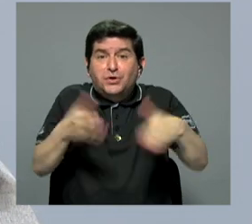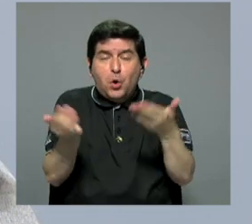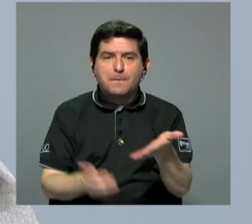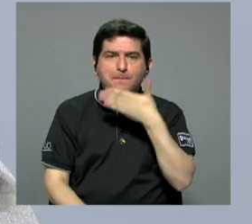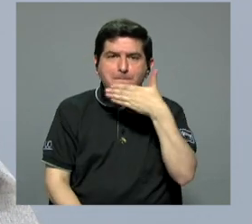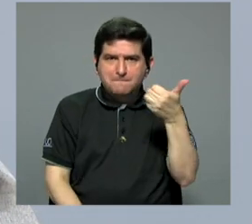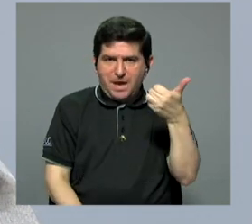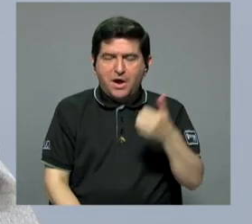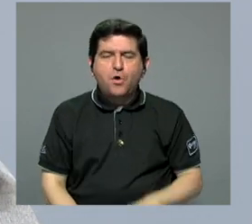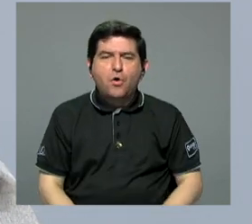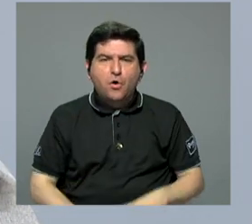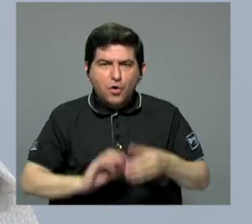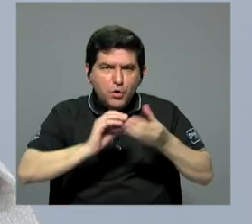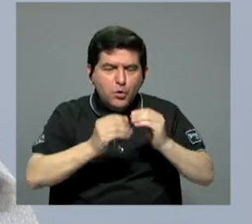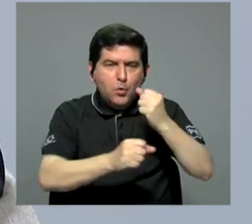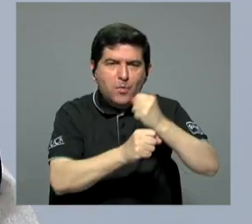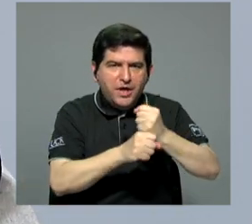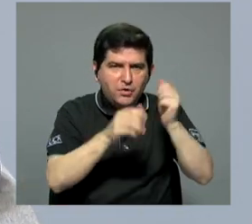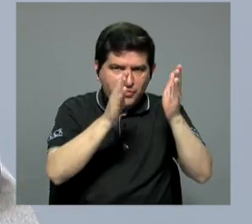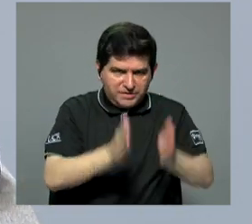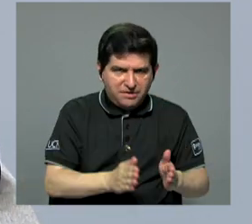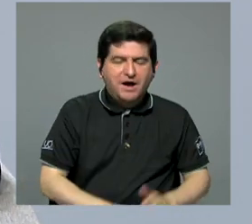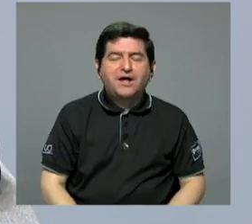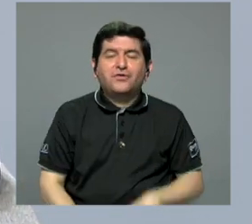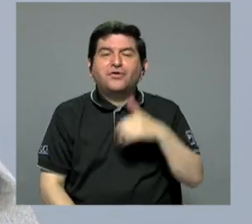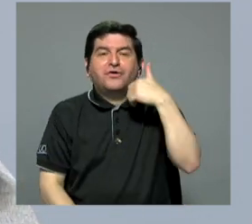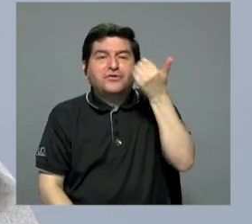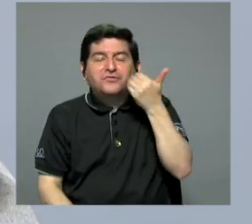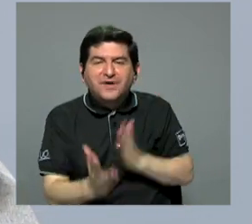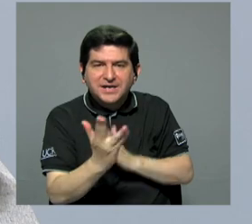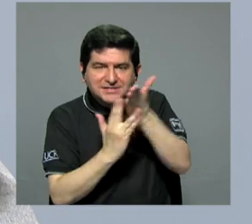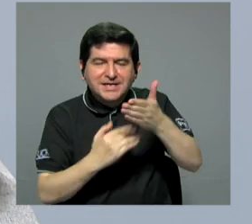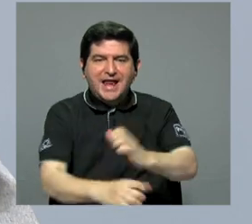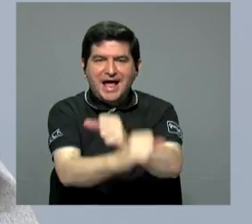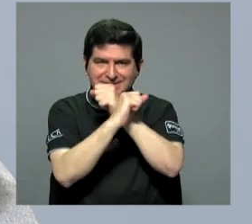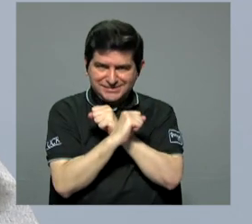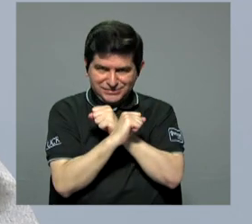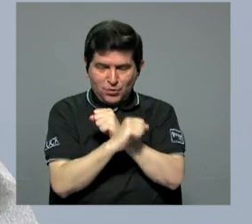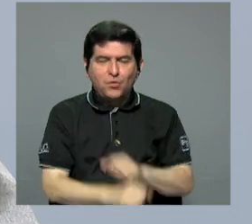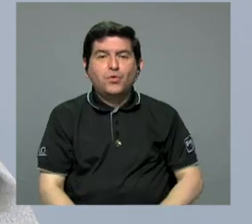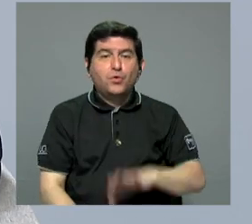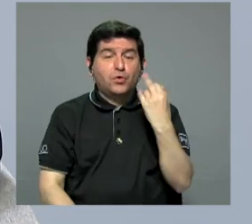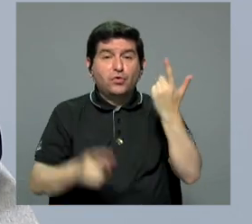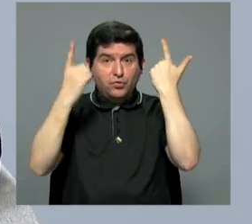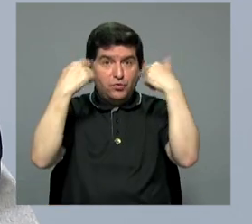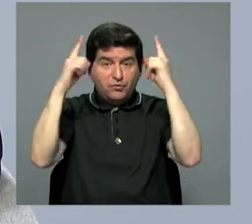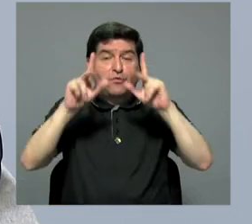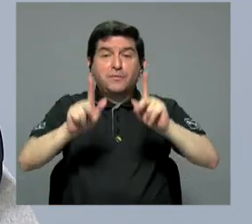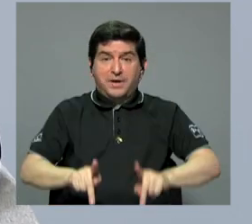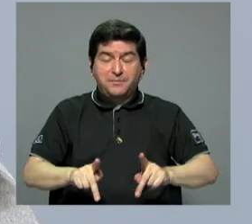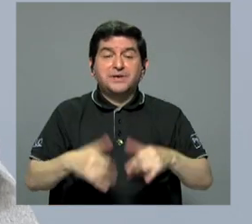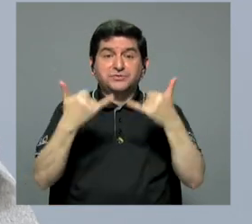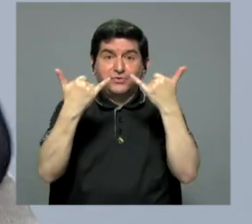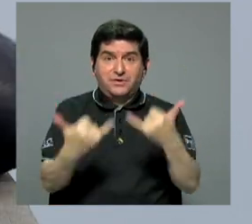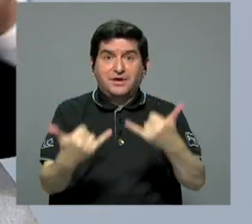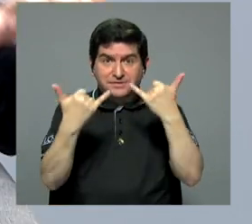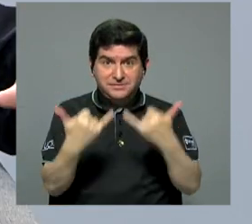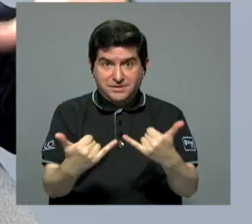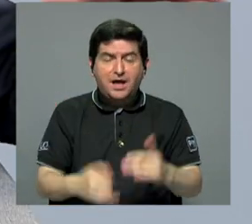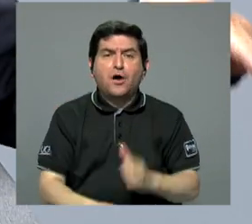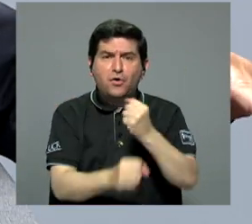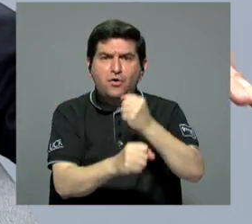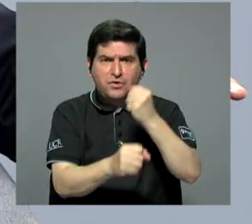mejorando la cantidad de empleos que hay, facilitando el acceso al seguro de manera efectiva a la gente que en este momento